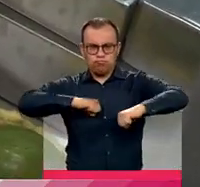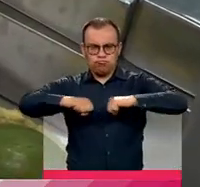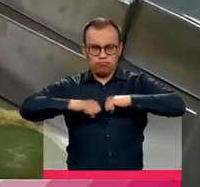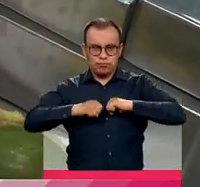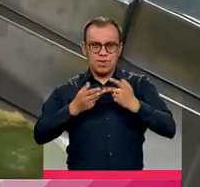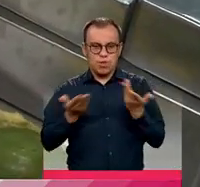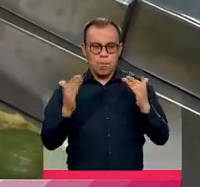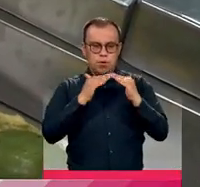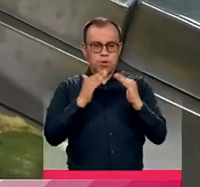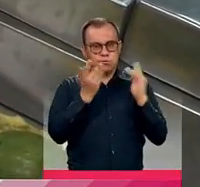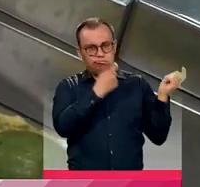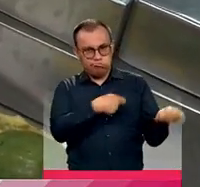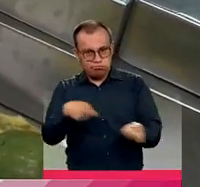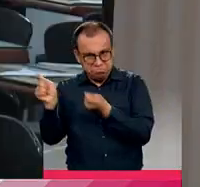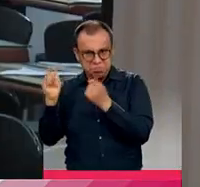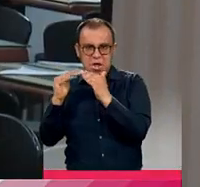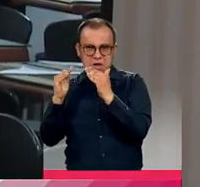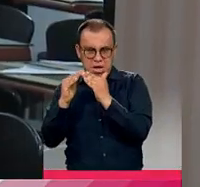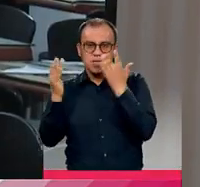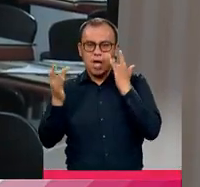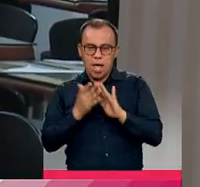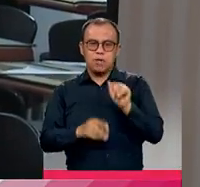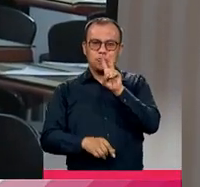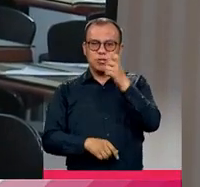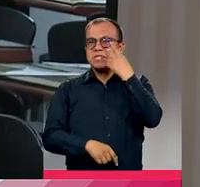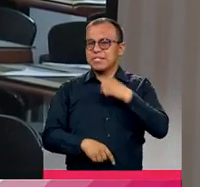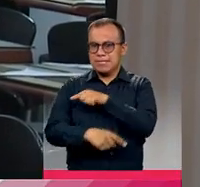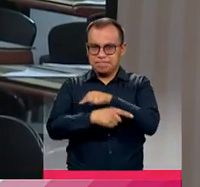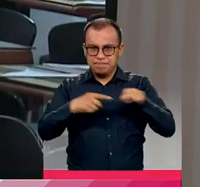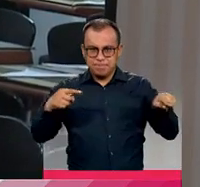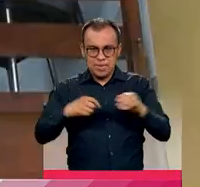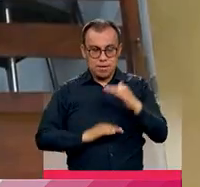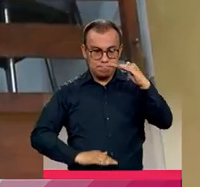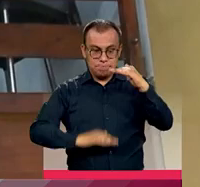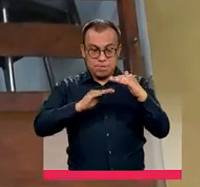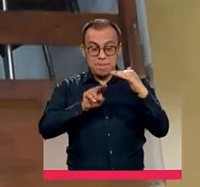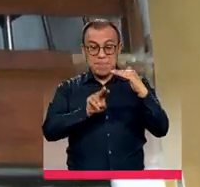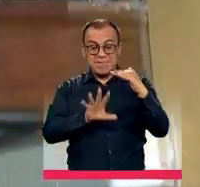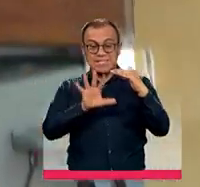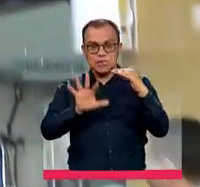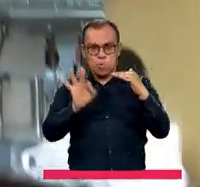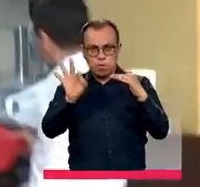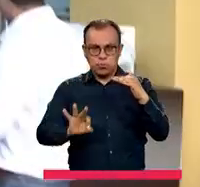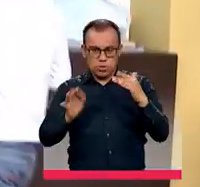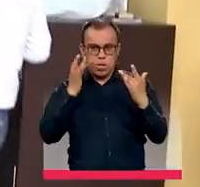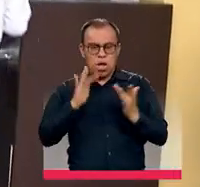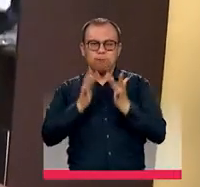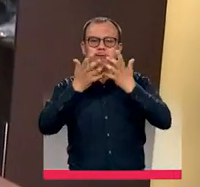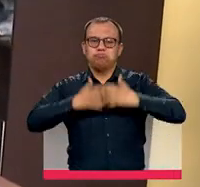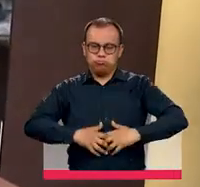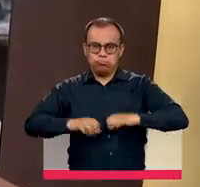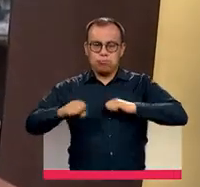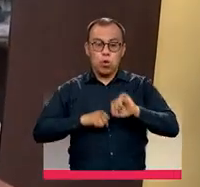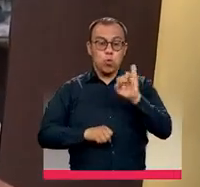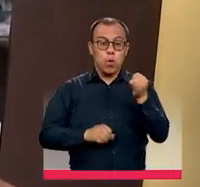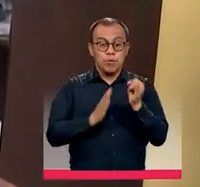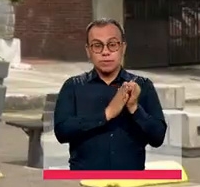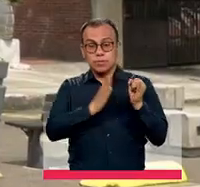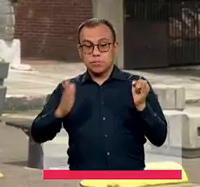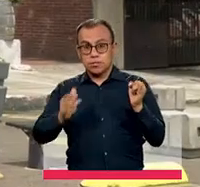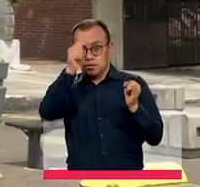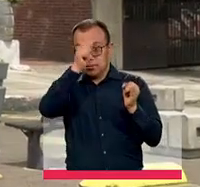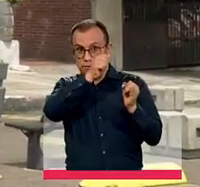a domicilio los siete días de la semana. Para el servicio presencial, que no supere el aforo del 25%, el funcionamiento será de jueves a domingo.